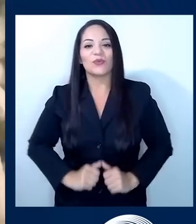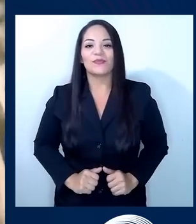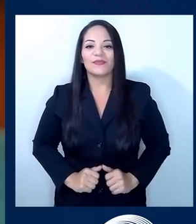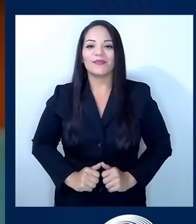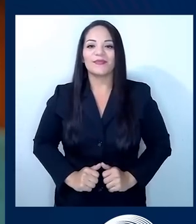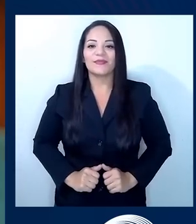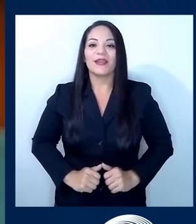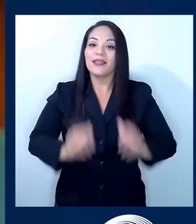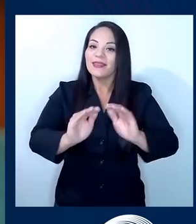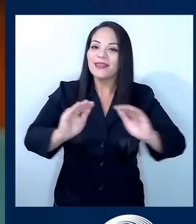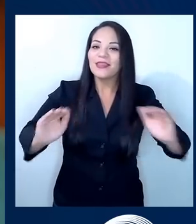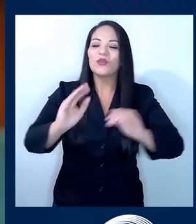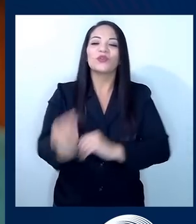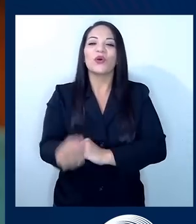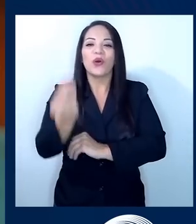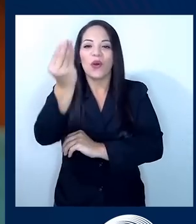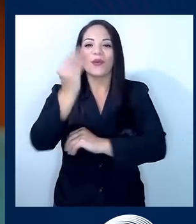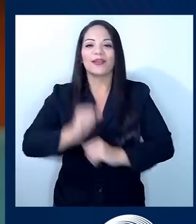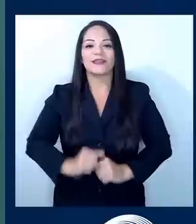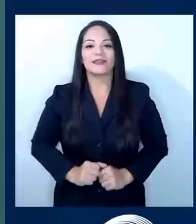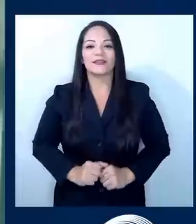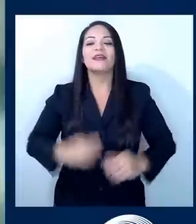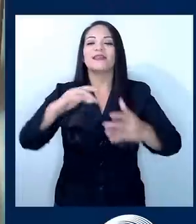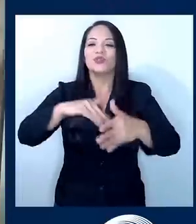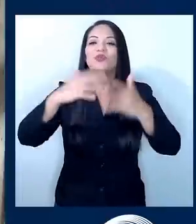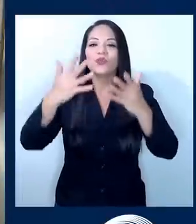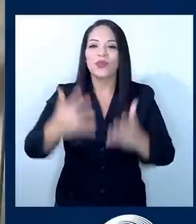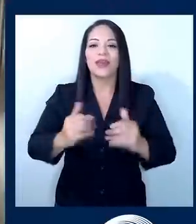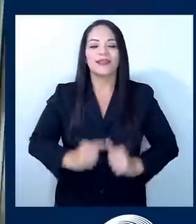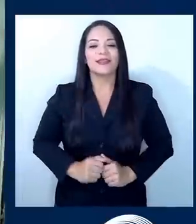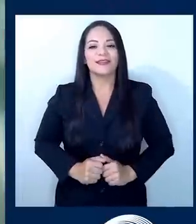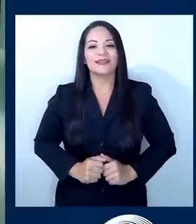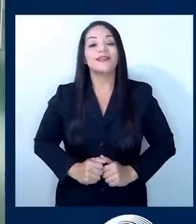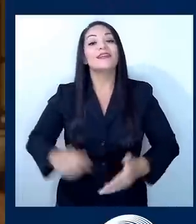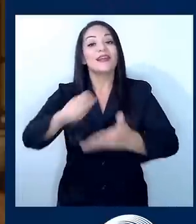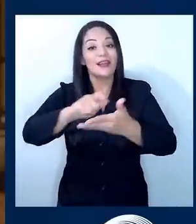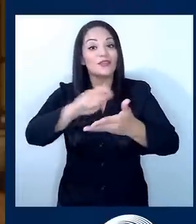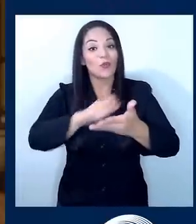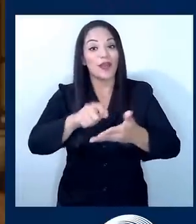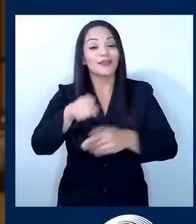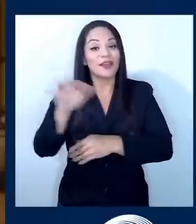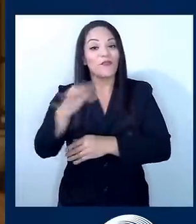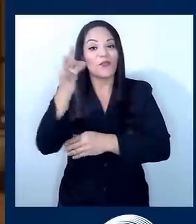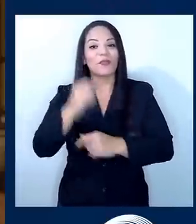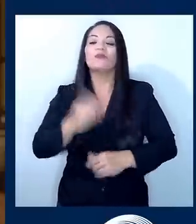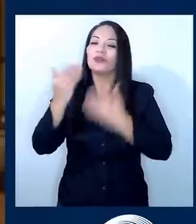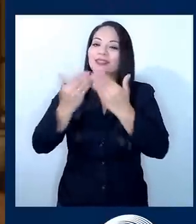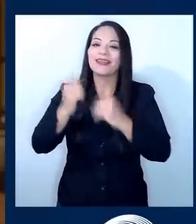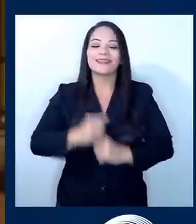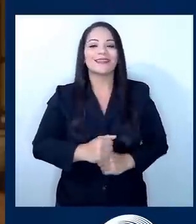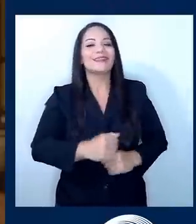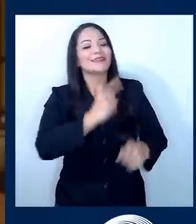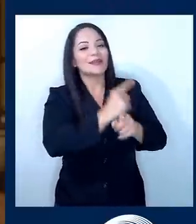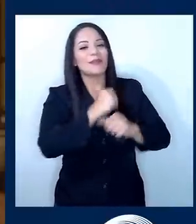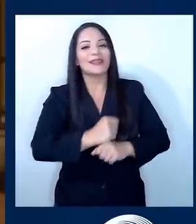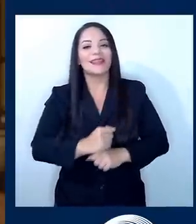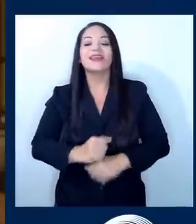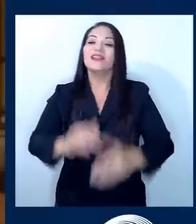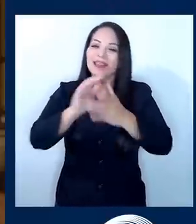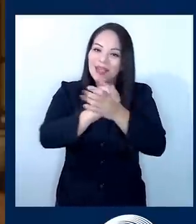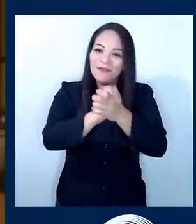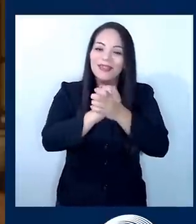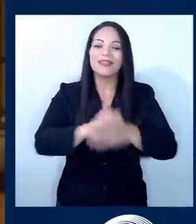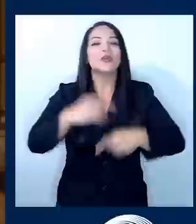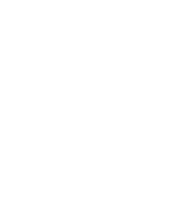en niños, jóvenes, estudiantes y las escuelas del mecanismo. Muchas gracias, la felicito,